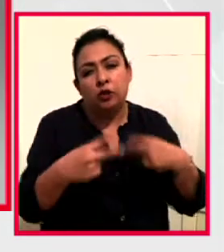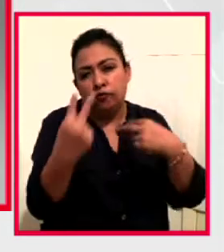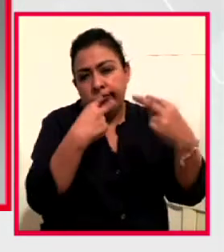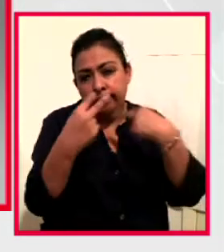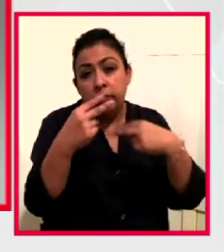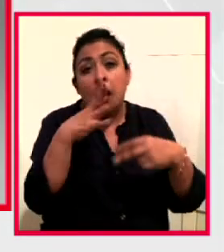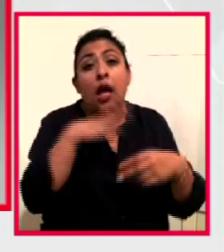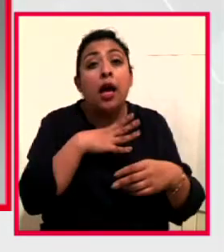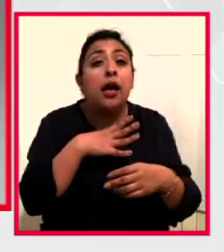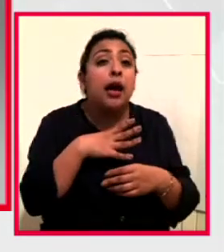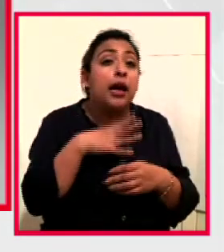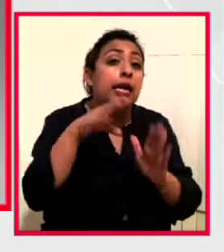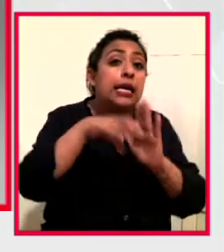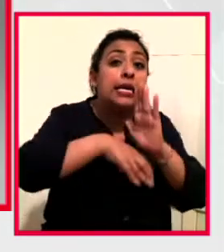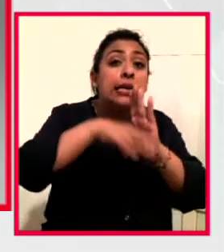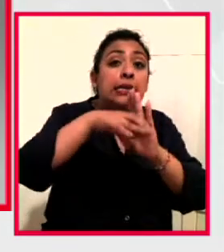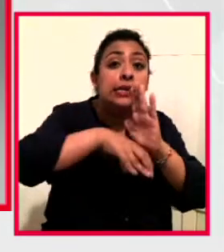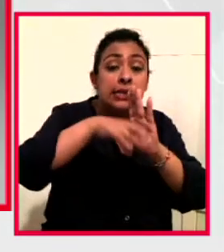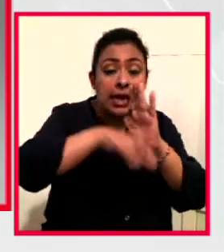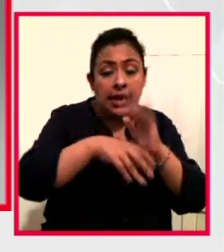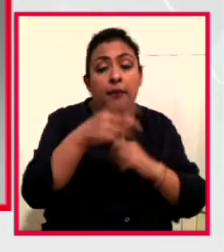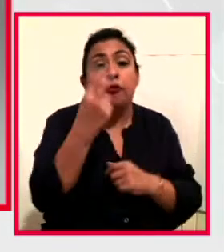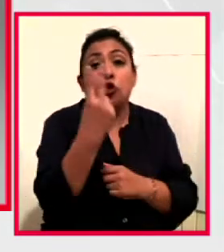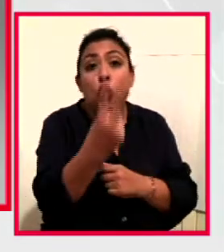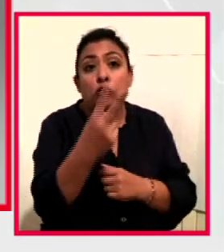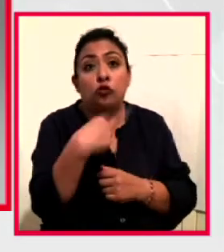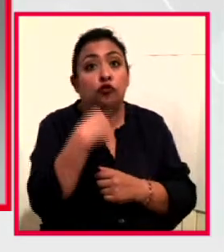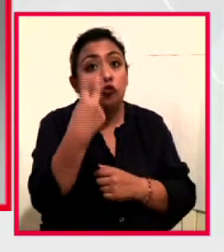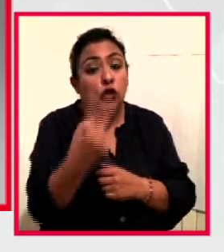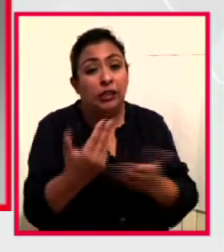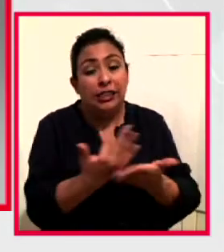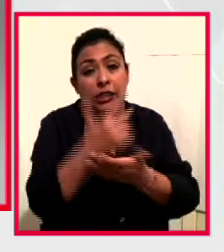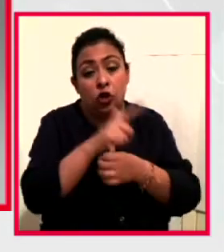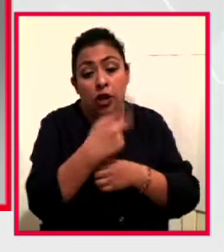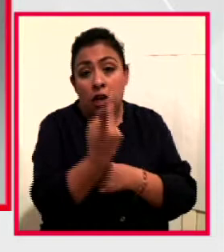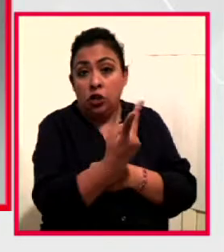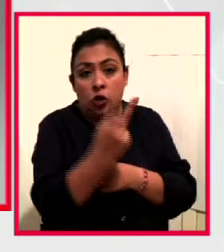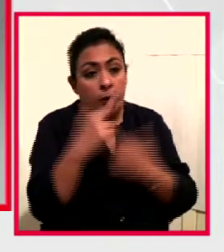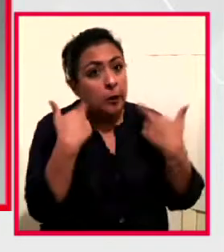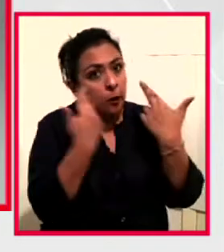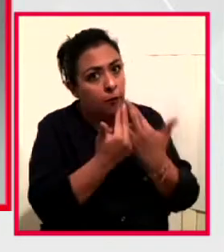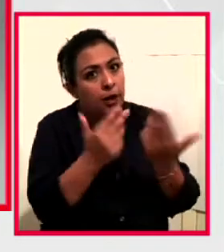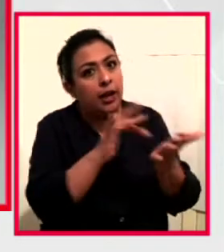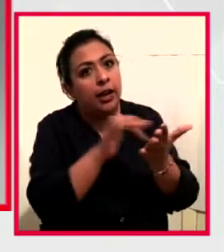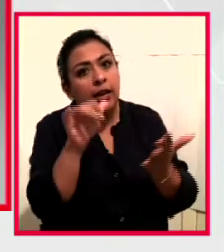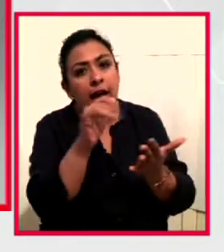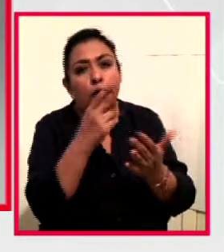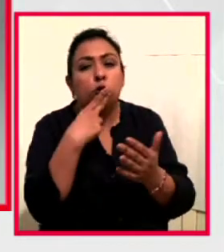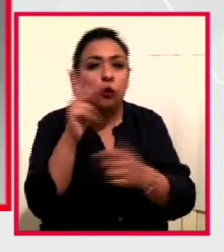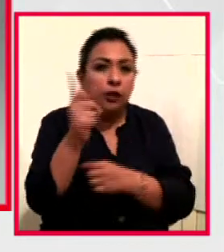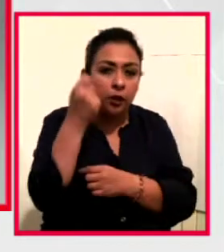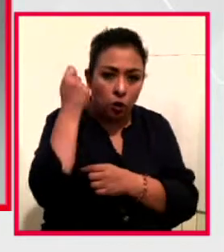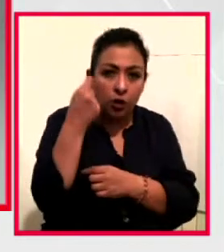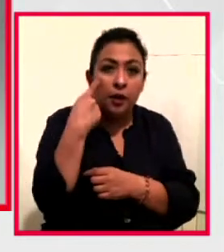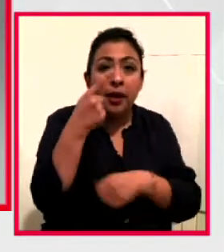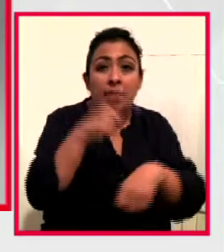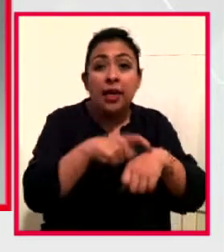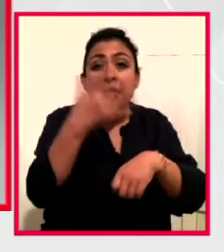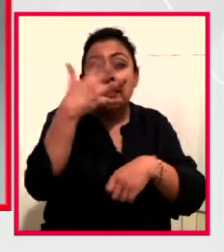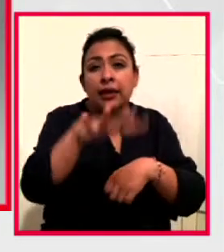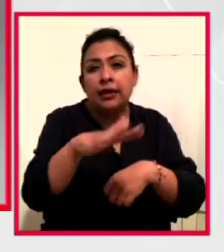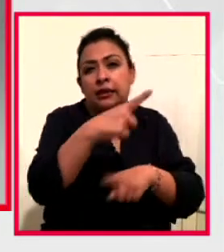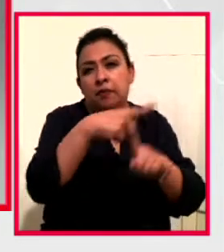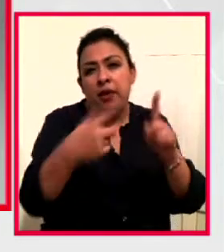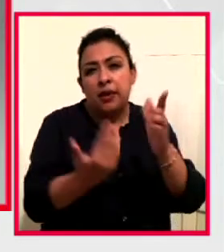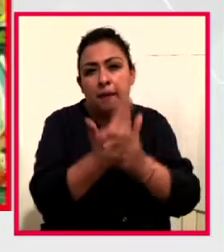cuentas de Instagram. Dos grandes voces nacionales reunidas gracias también a la tecnología, no se lo pierdan a las y media de la